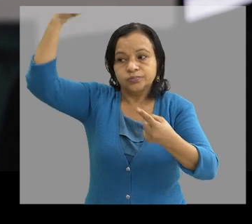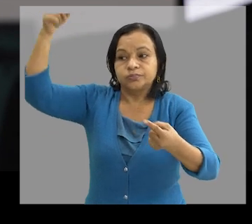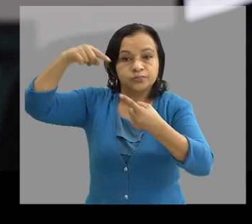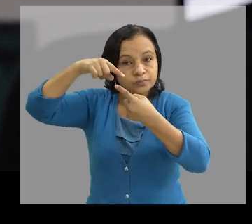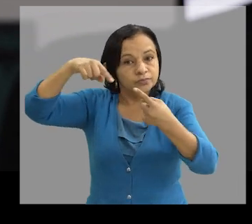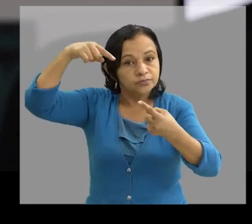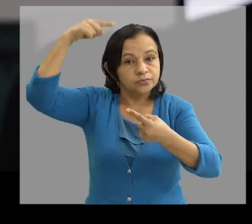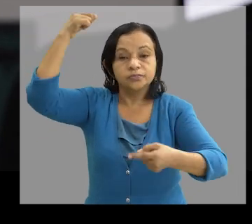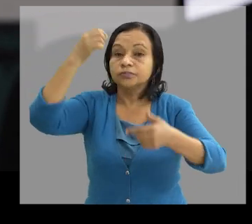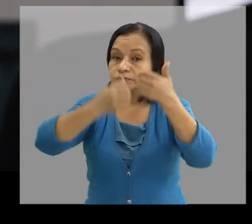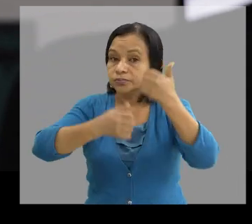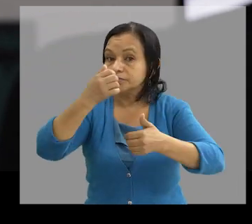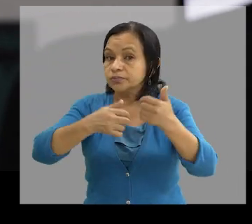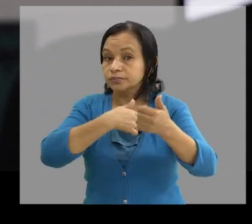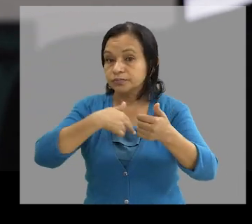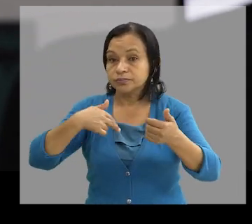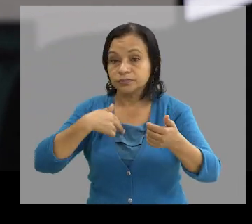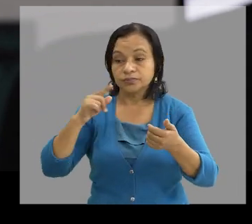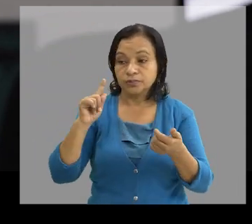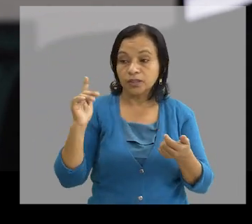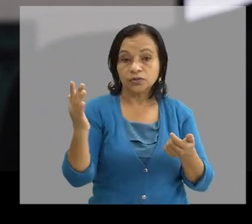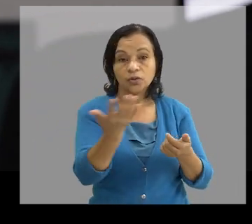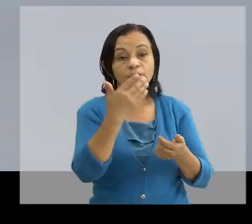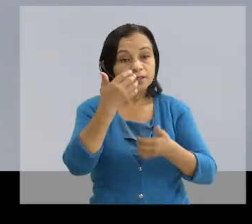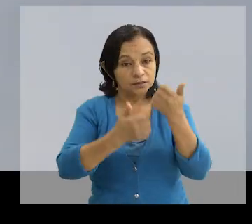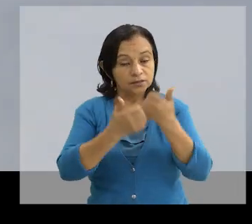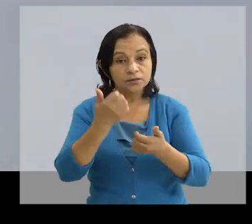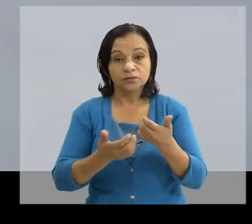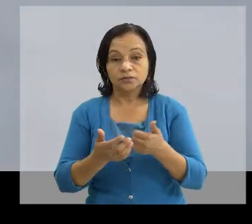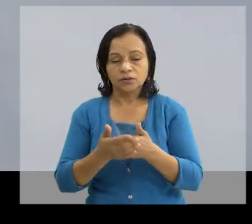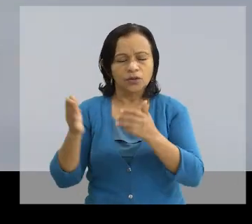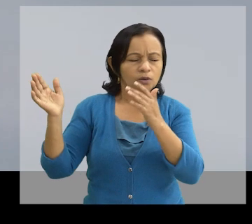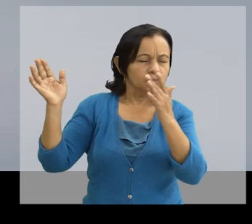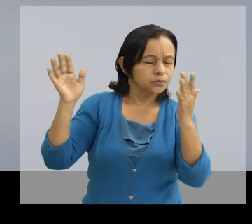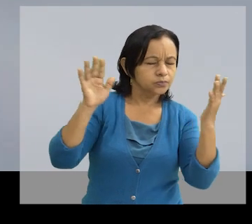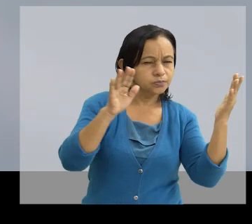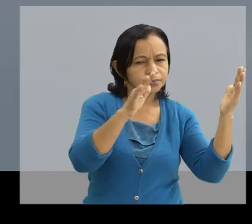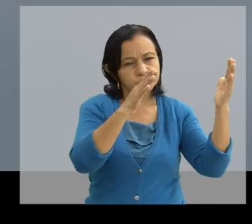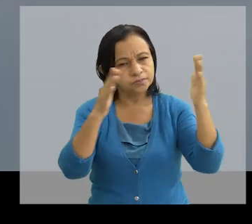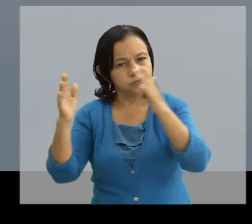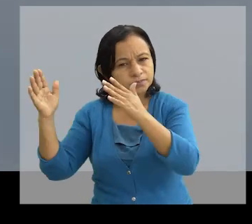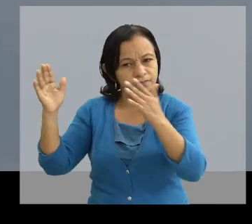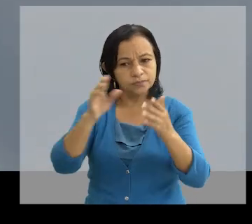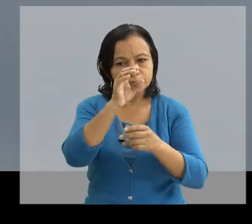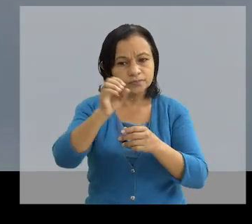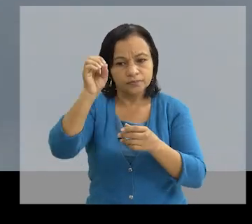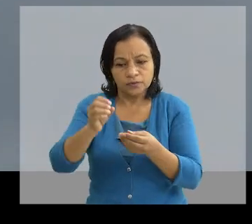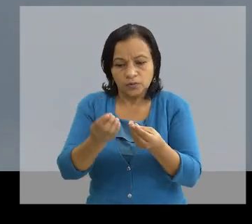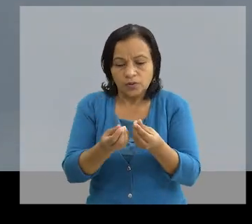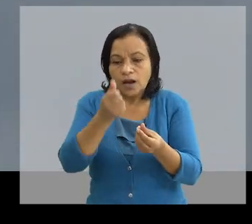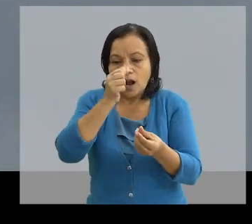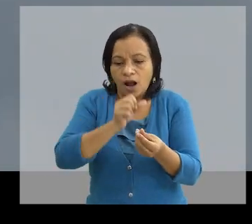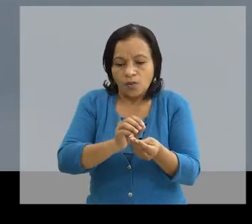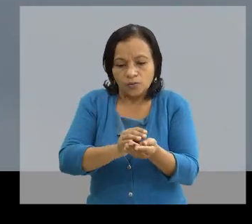Y de hecho tenga la afectación directa a las zonas más vulnerables El viento también aumenta las tasas de evaporación